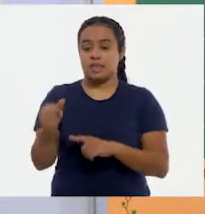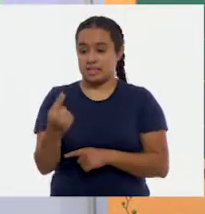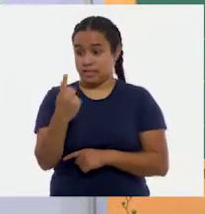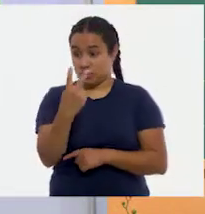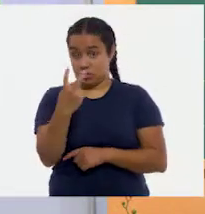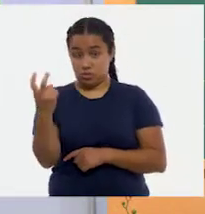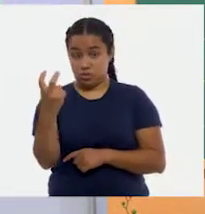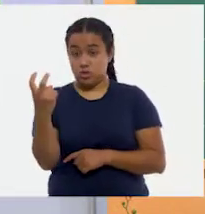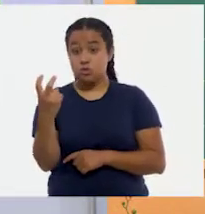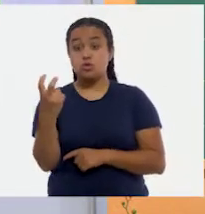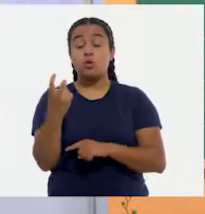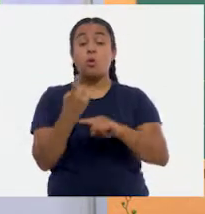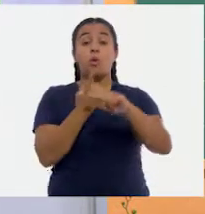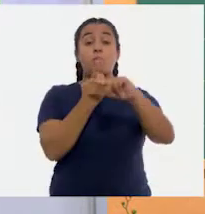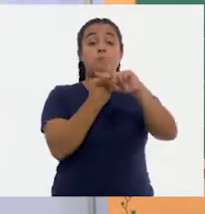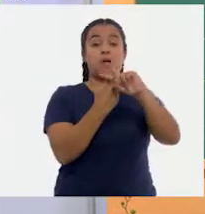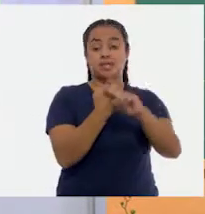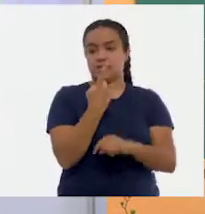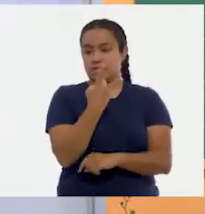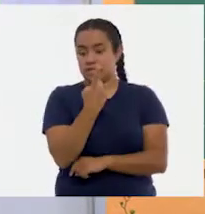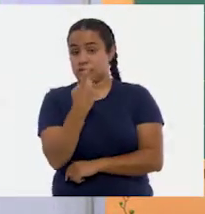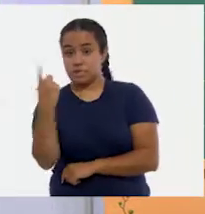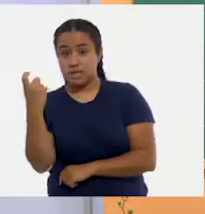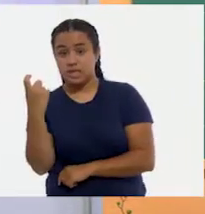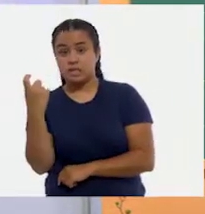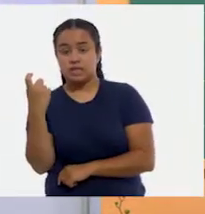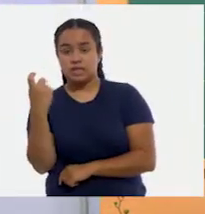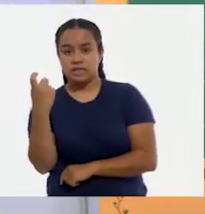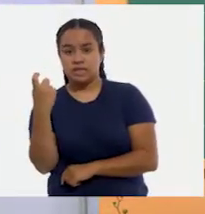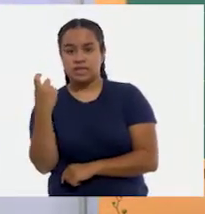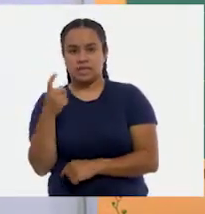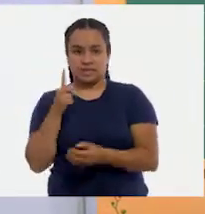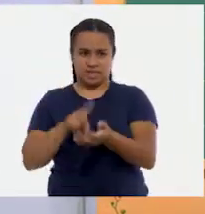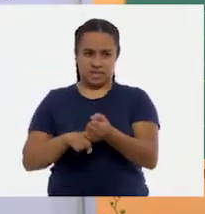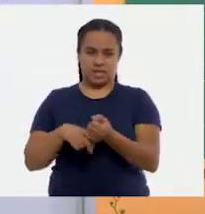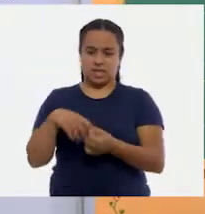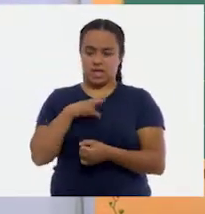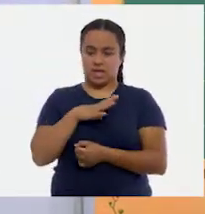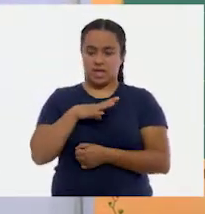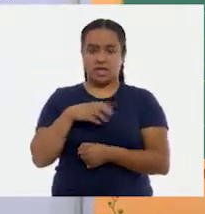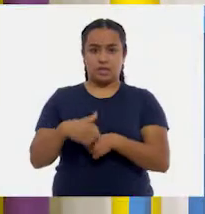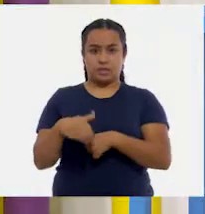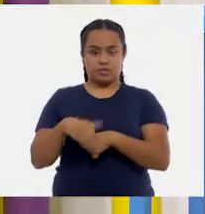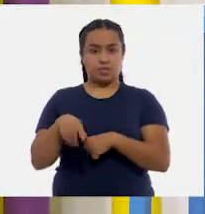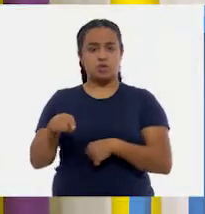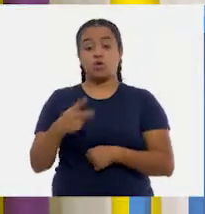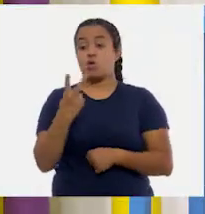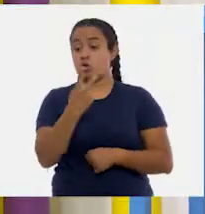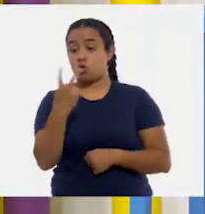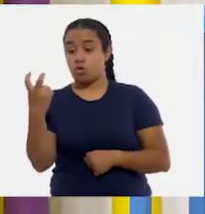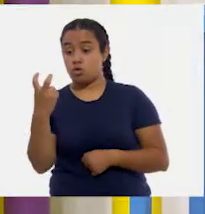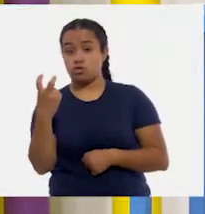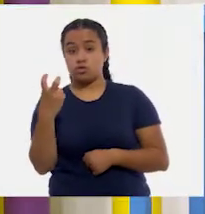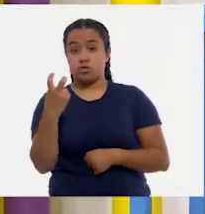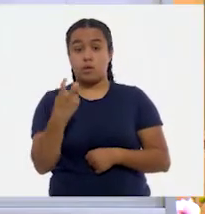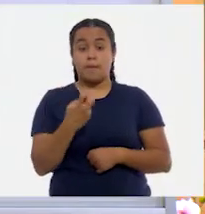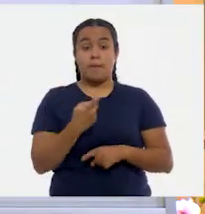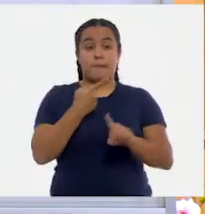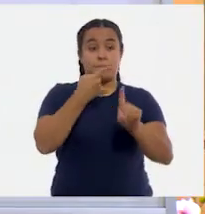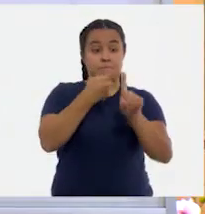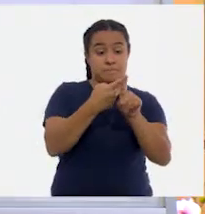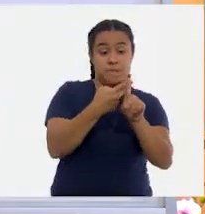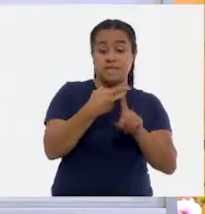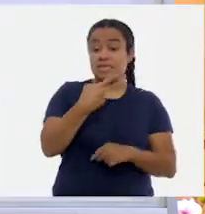centena le vamos a sumar otra centena más que tenemos en nuestro número doscientos. Entonces, doscientos y diez